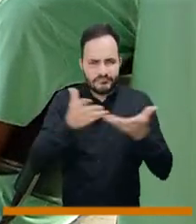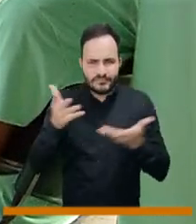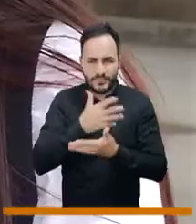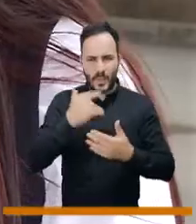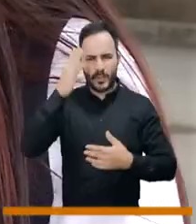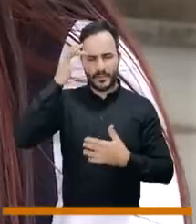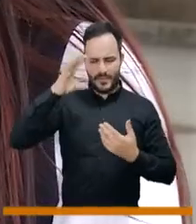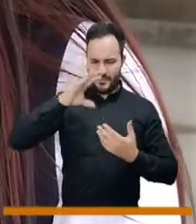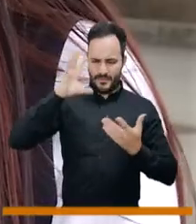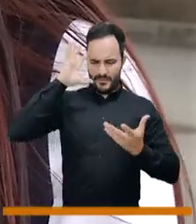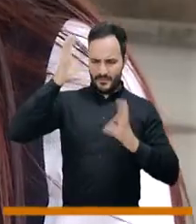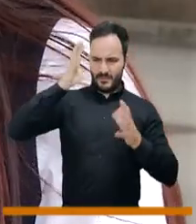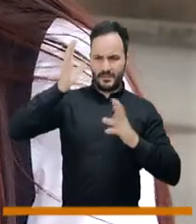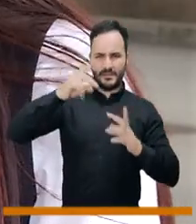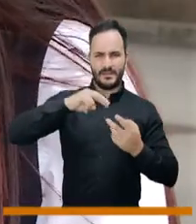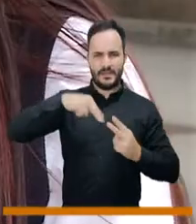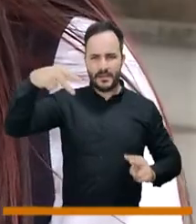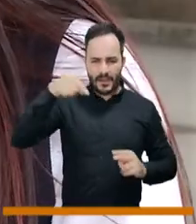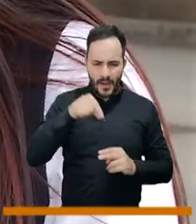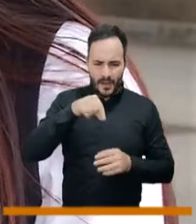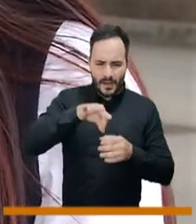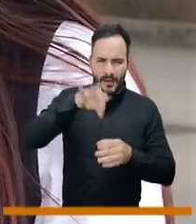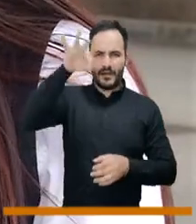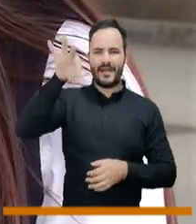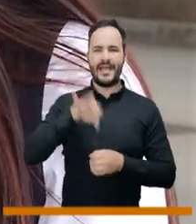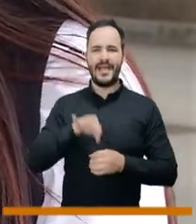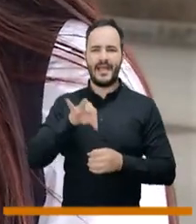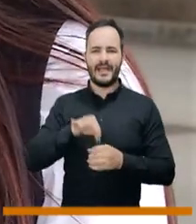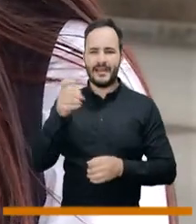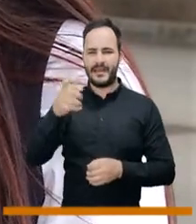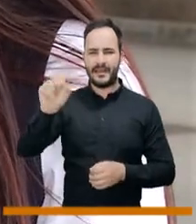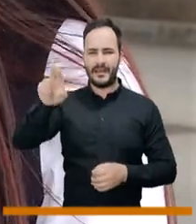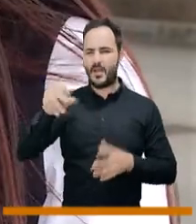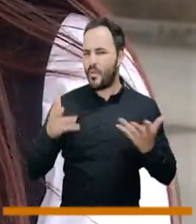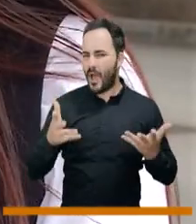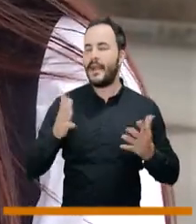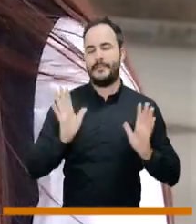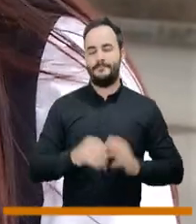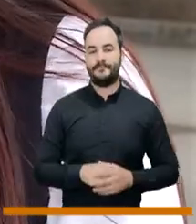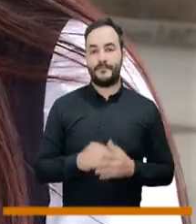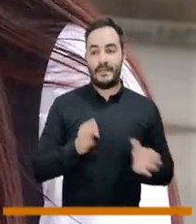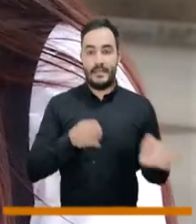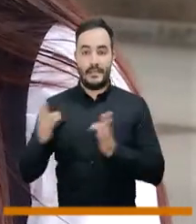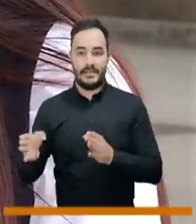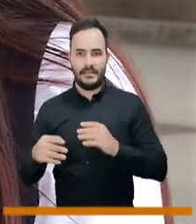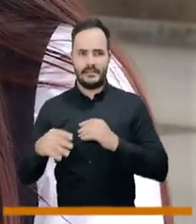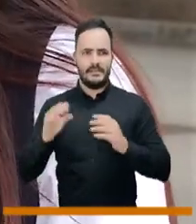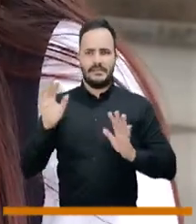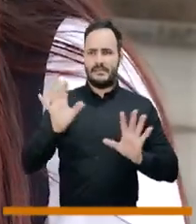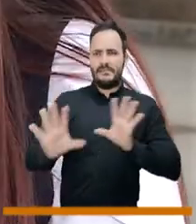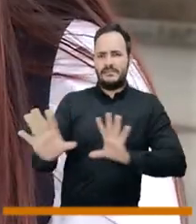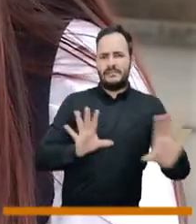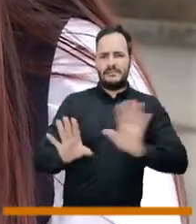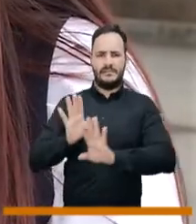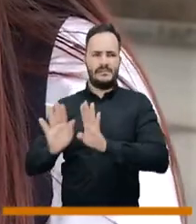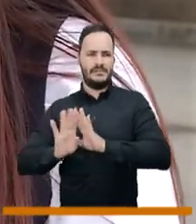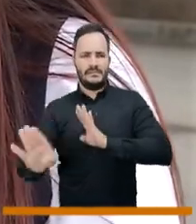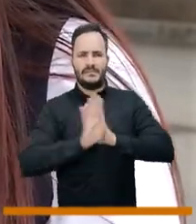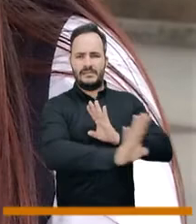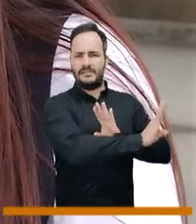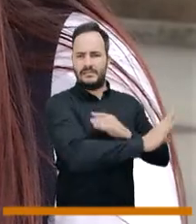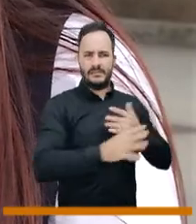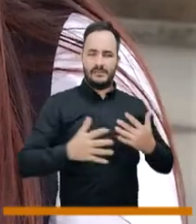bipolar. Y la esquizofrenia, pues también es una enfermedad que es relativamente prevalente, no tan alta como el bipolar, pero es una